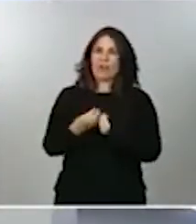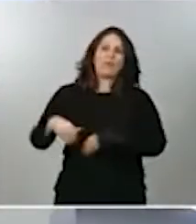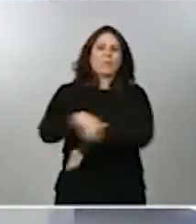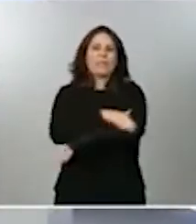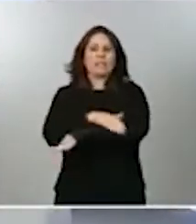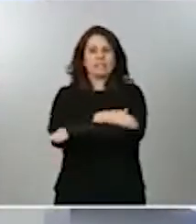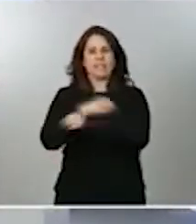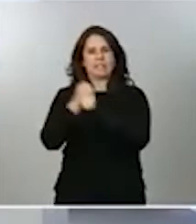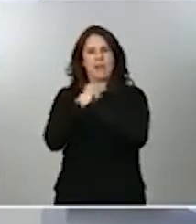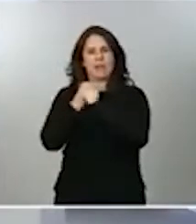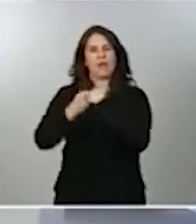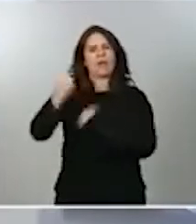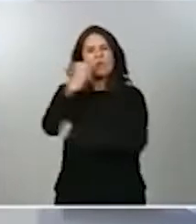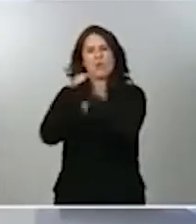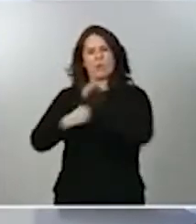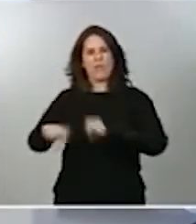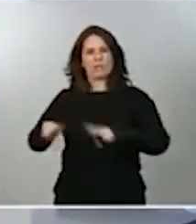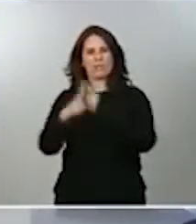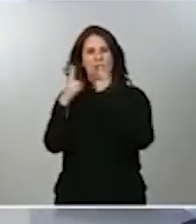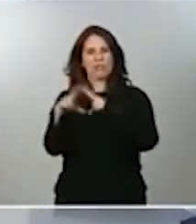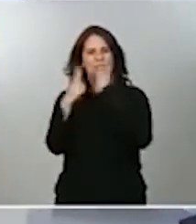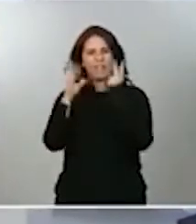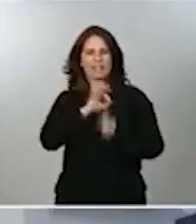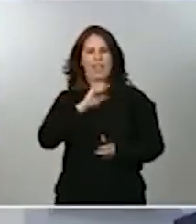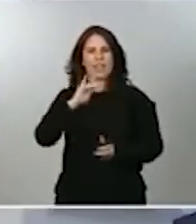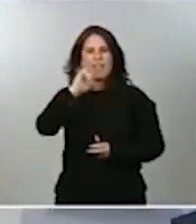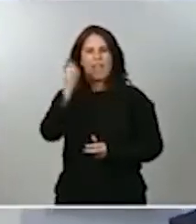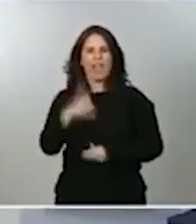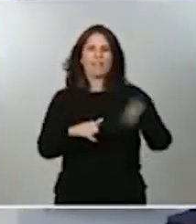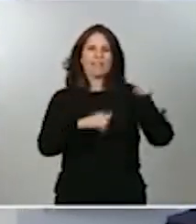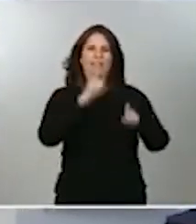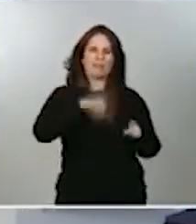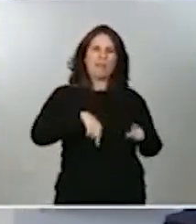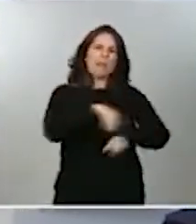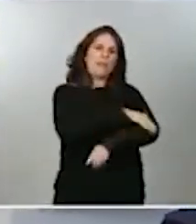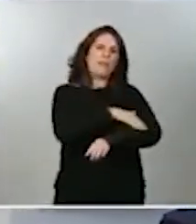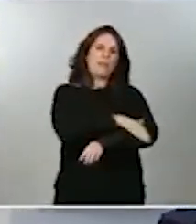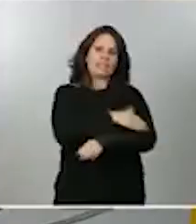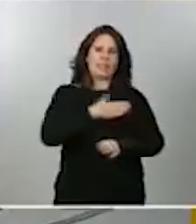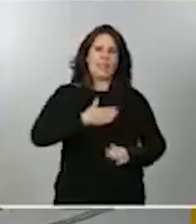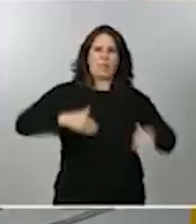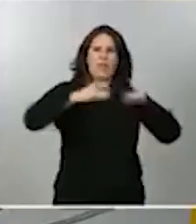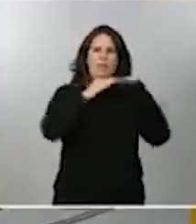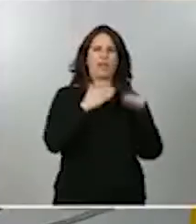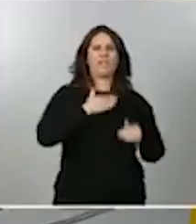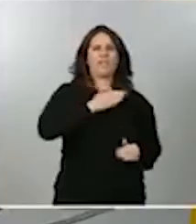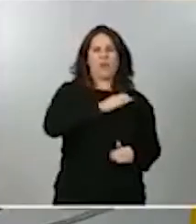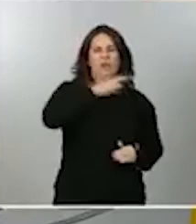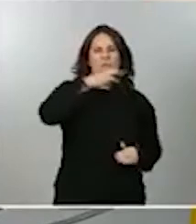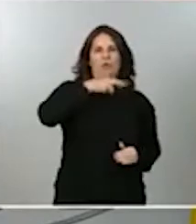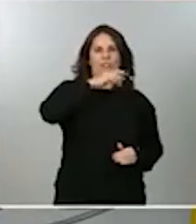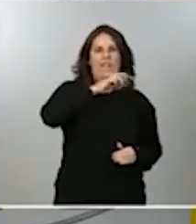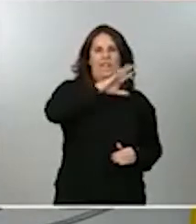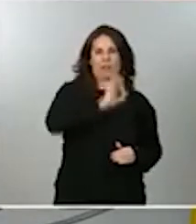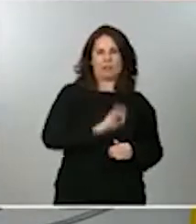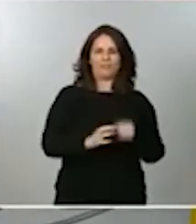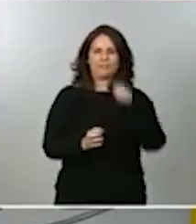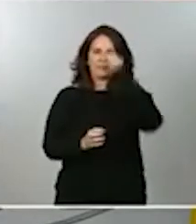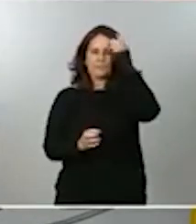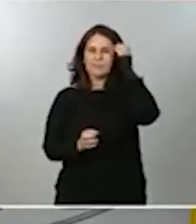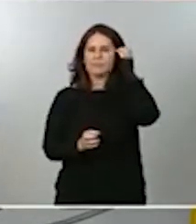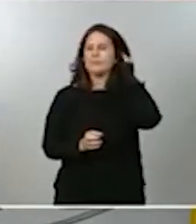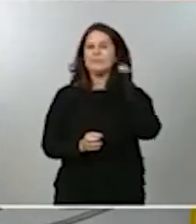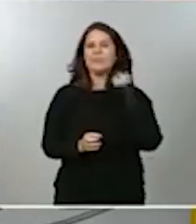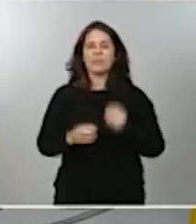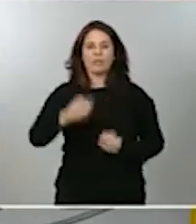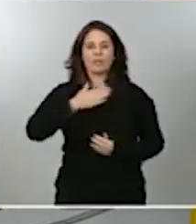Economía Social, Yolanda Díaz, y la ministra de Igualdad, Irene Montero. Pero antes de referirme en concreto a la parte que yo voy a exponer de